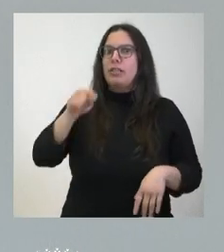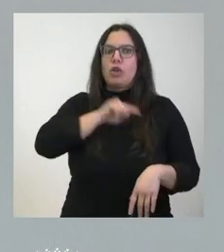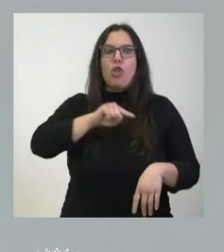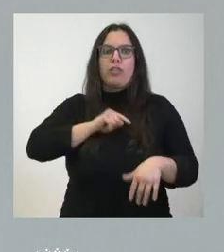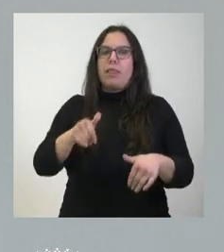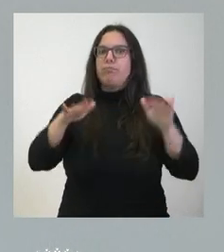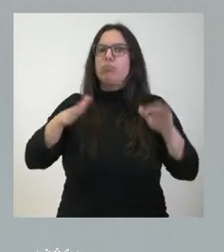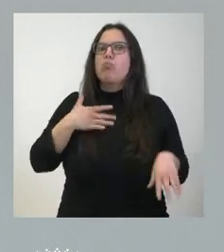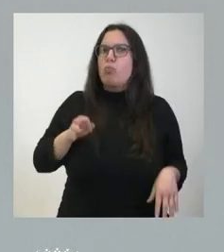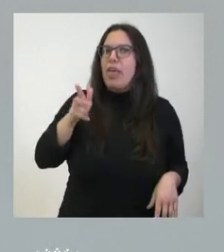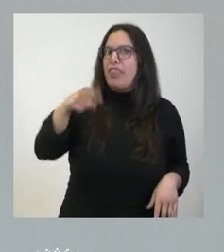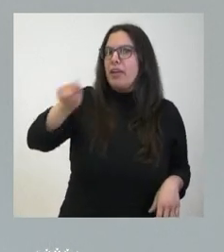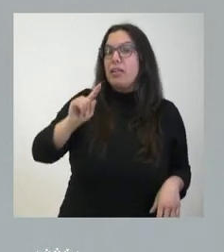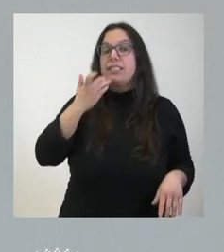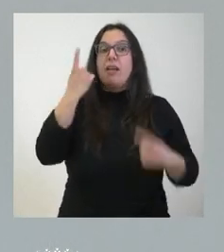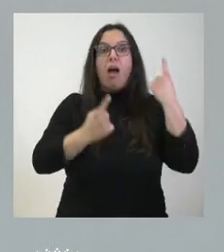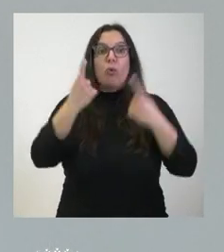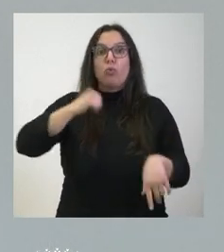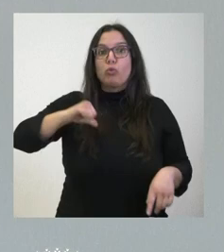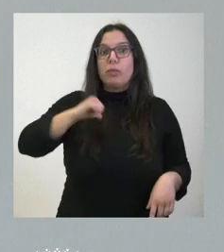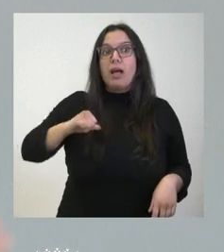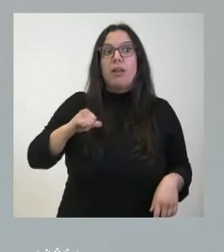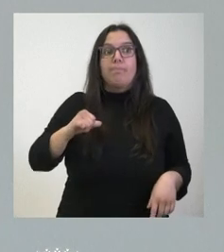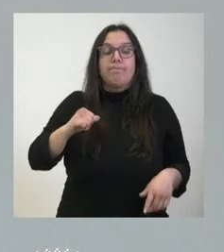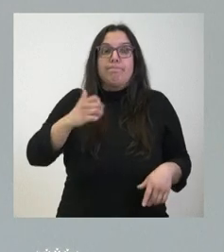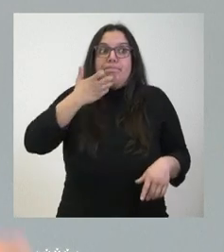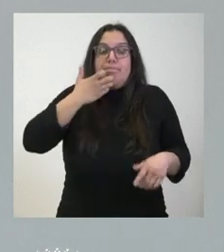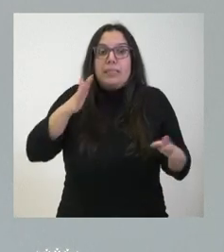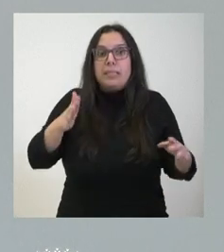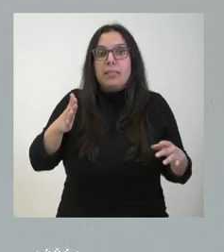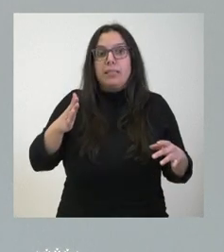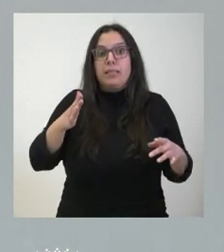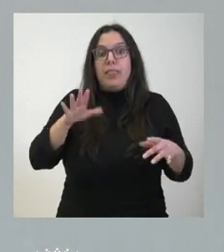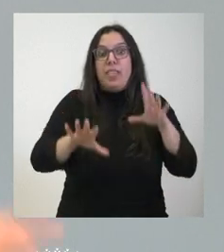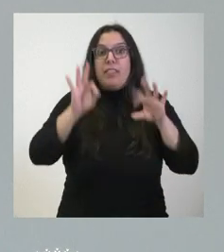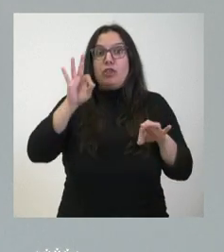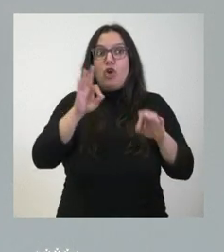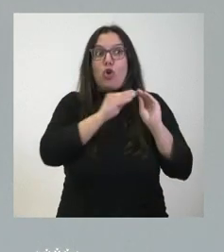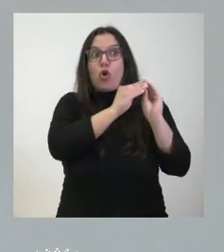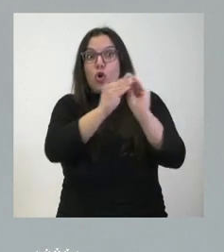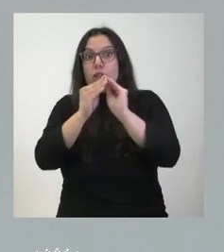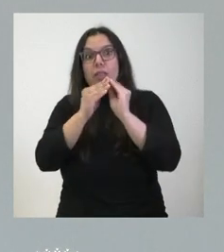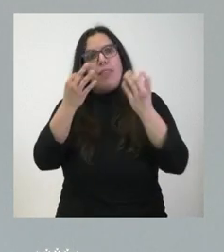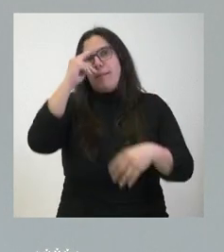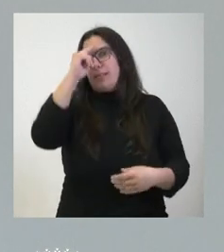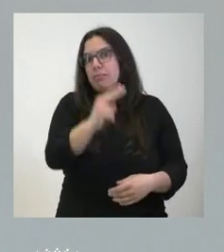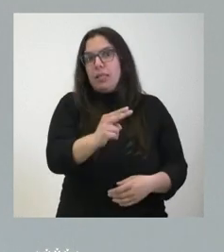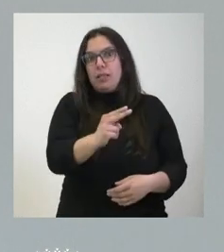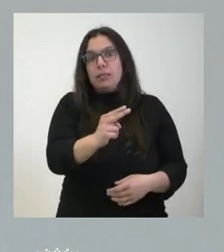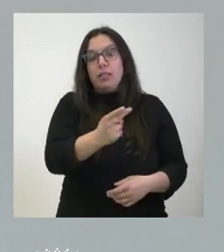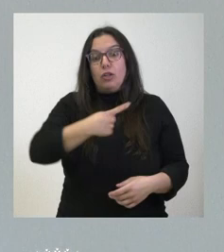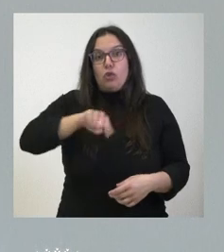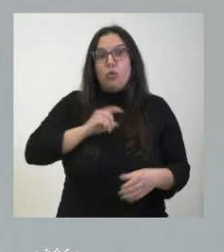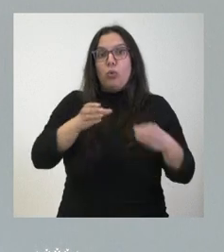Y si hay hospitales donde ese criterio de objeción de conciencia de los profesionales se produce, pues debe ser respetado y la Junta de